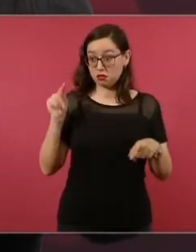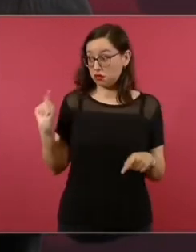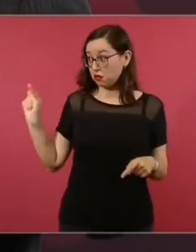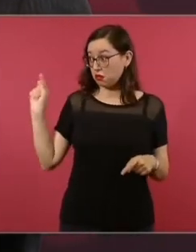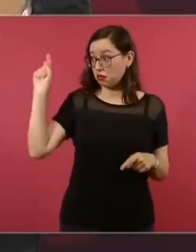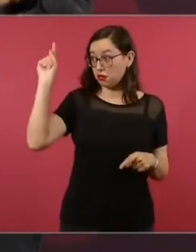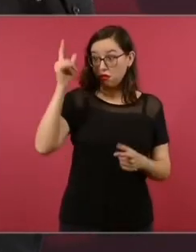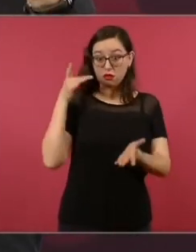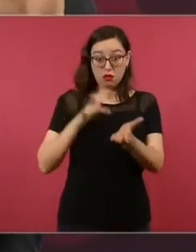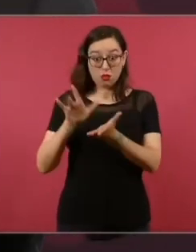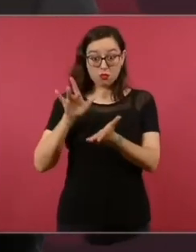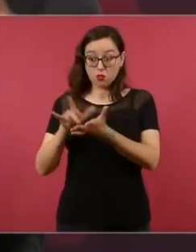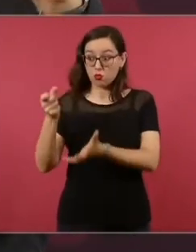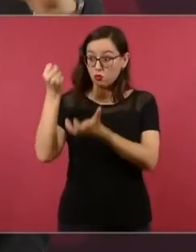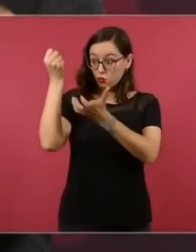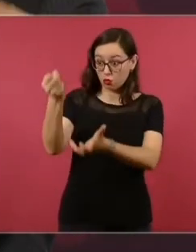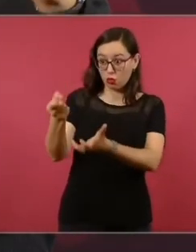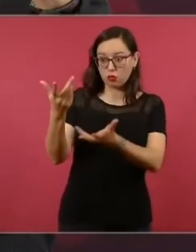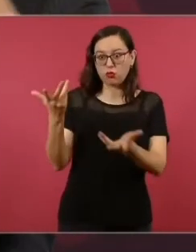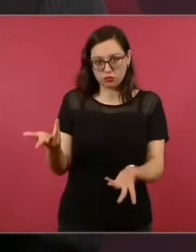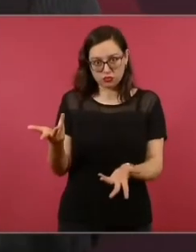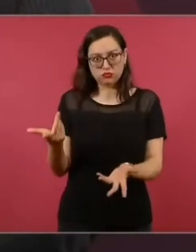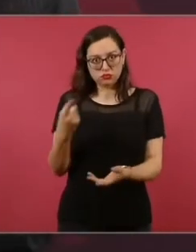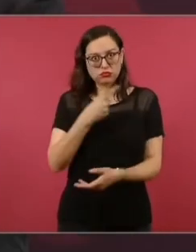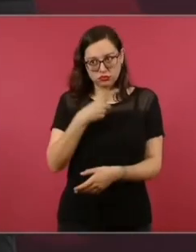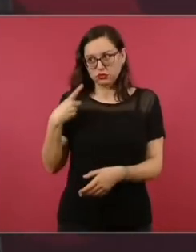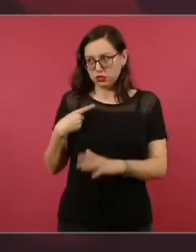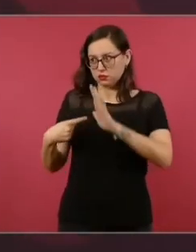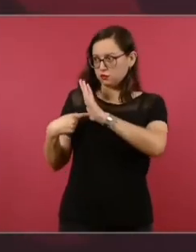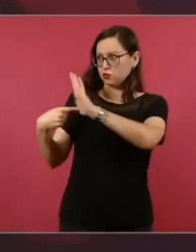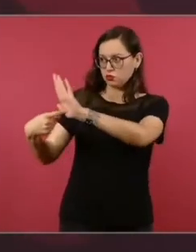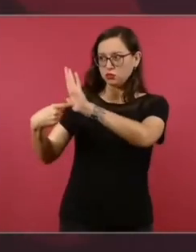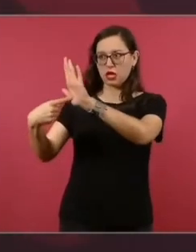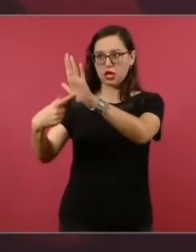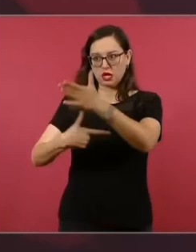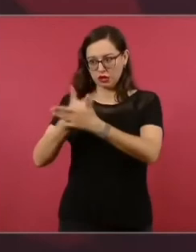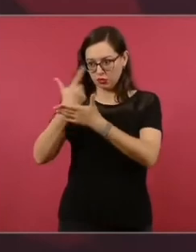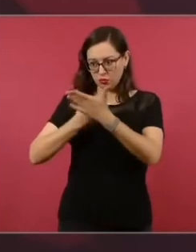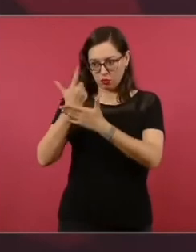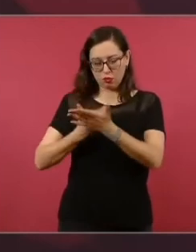ya no como antes, pero sí hubieron empresarios que aportaron.